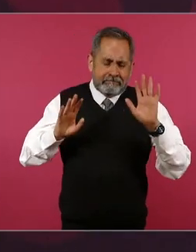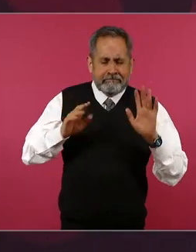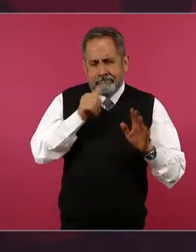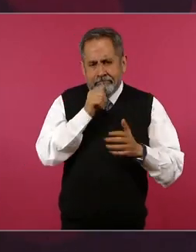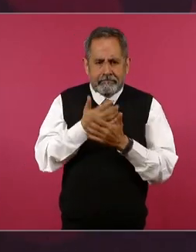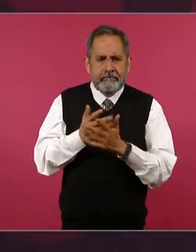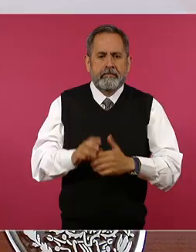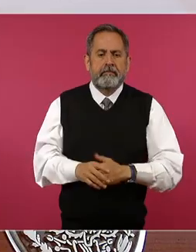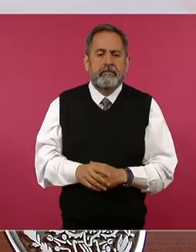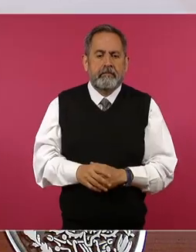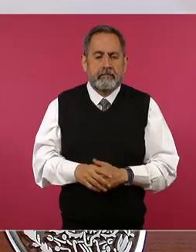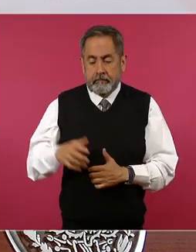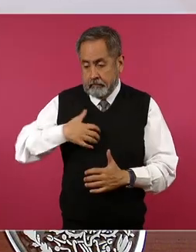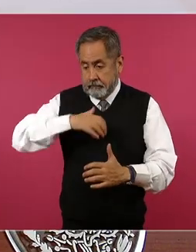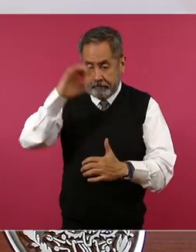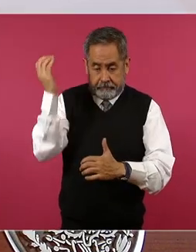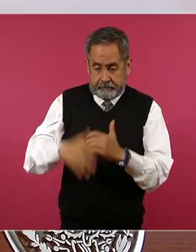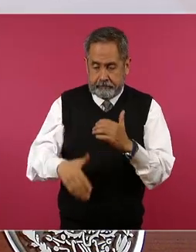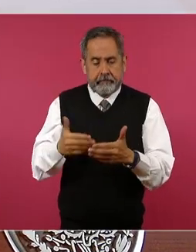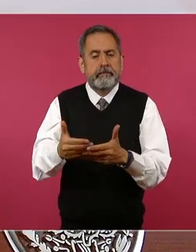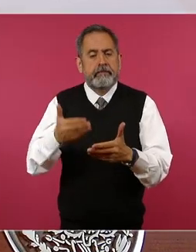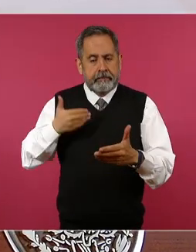antes de irme